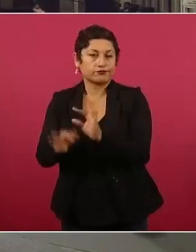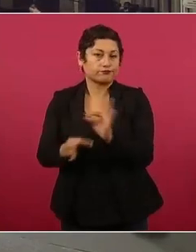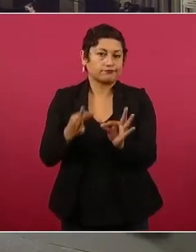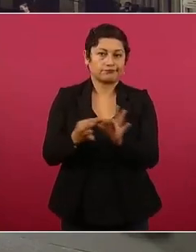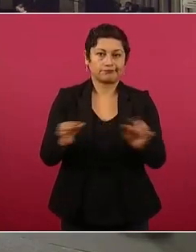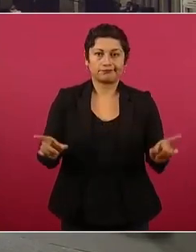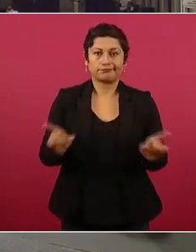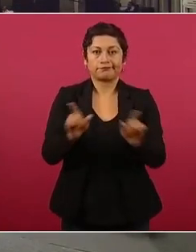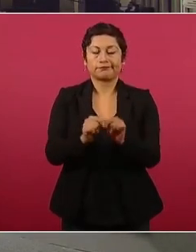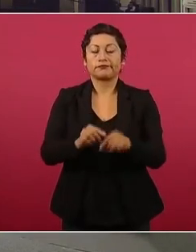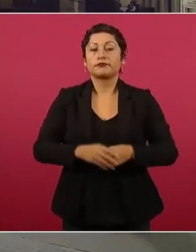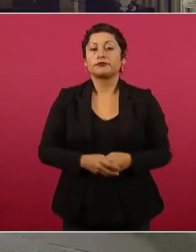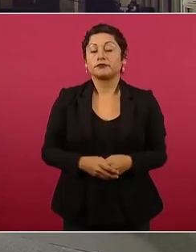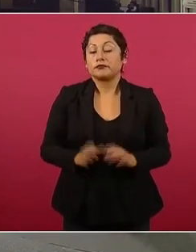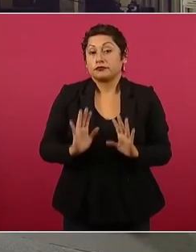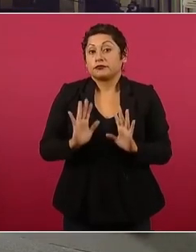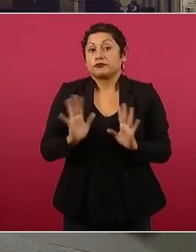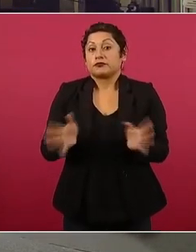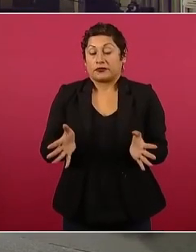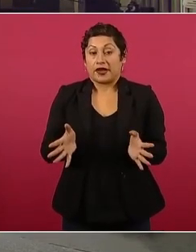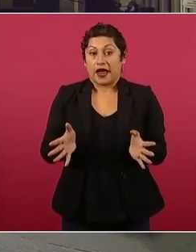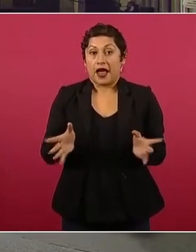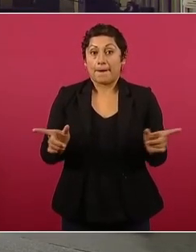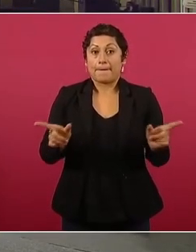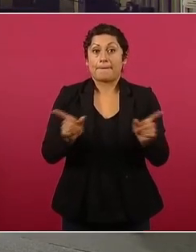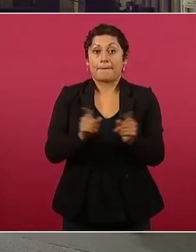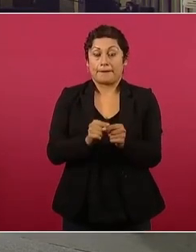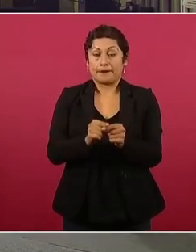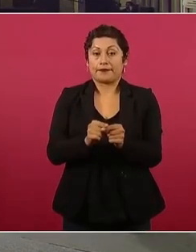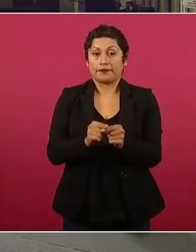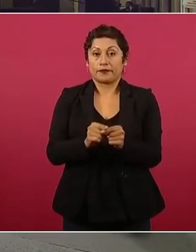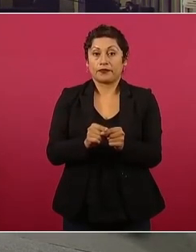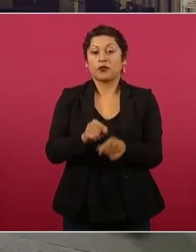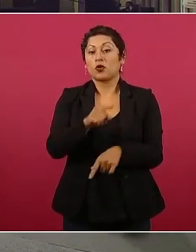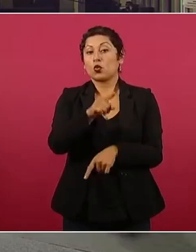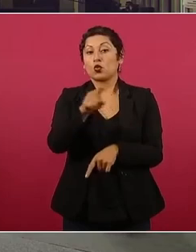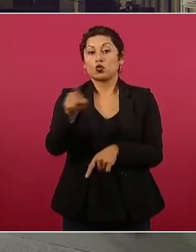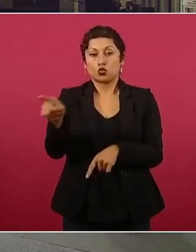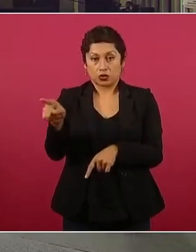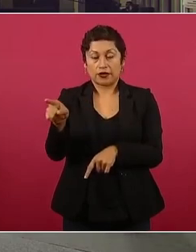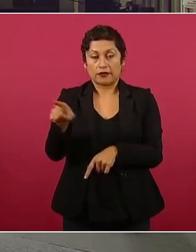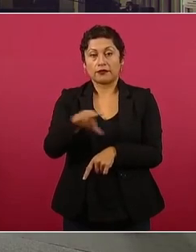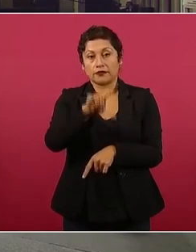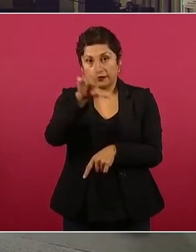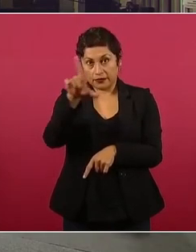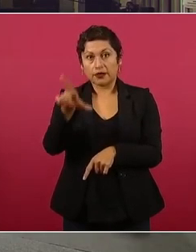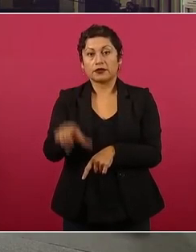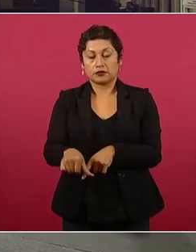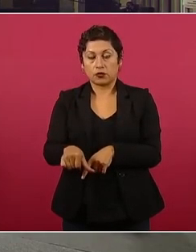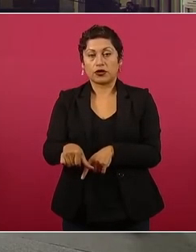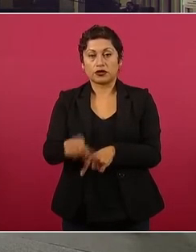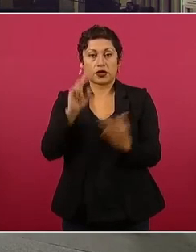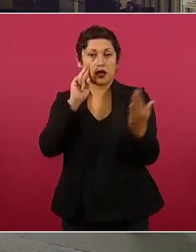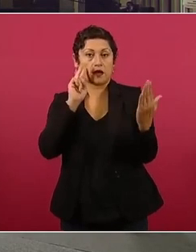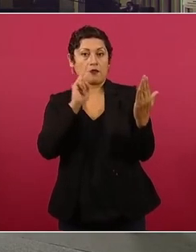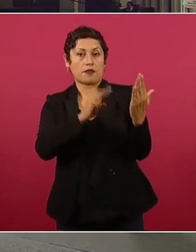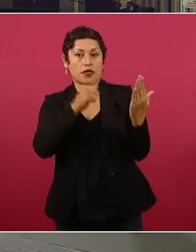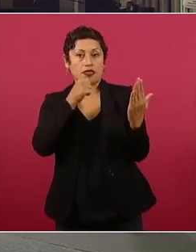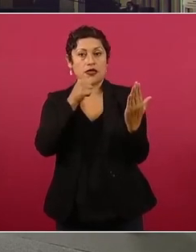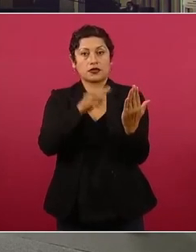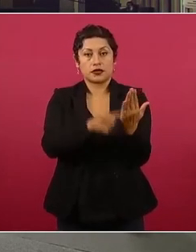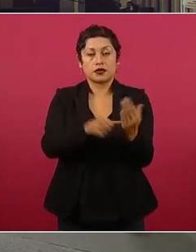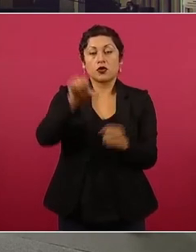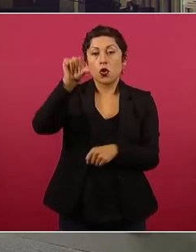Para concluir, van ustedes a conocer el decreto al mediodía, hoy se